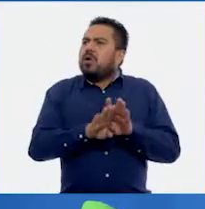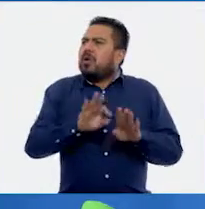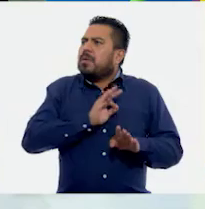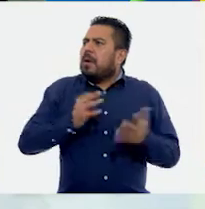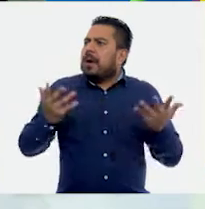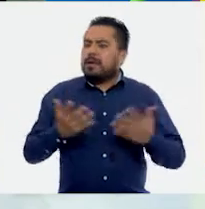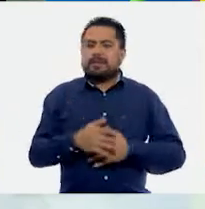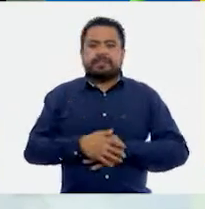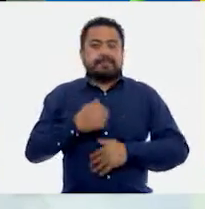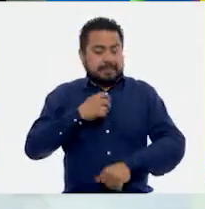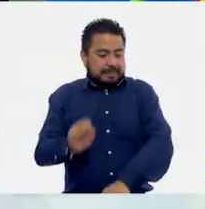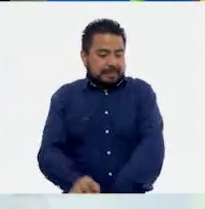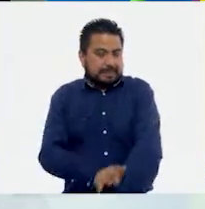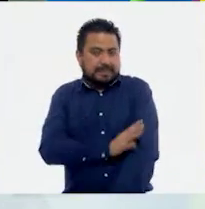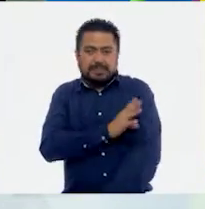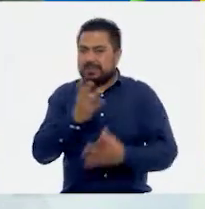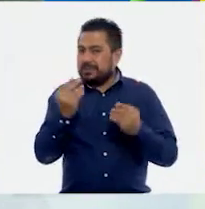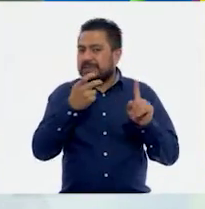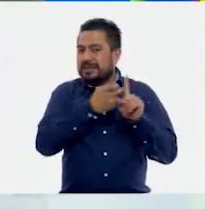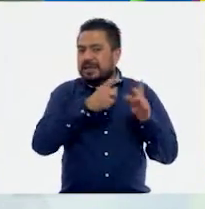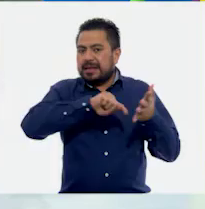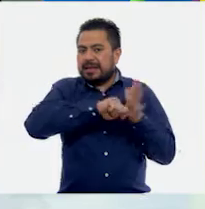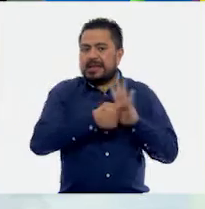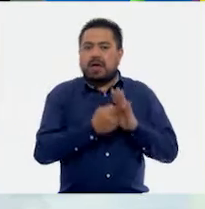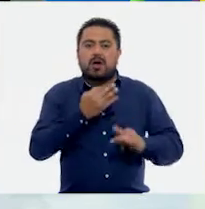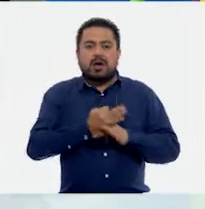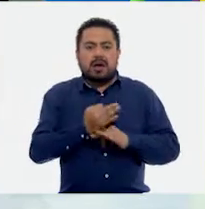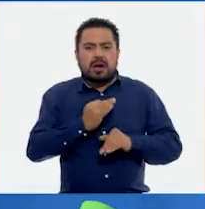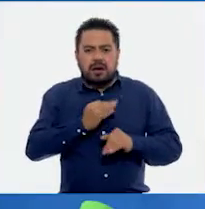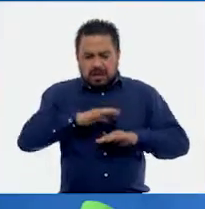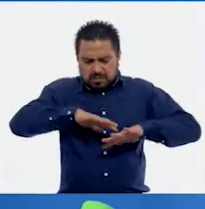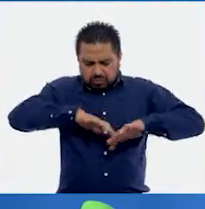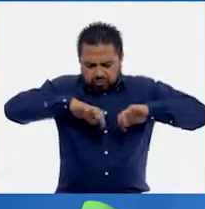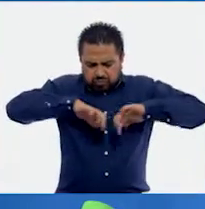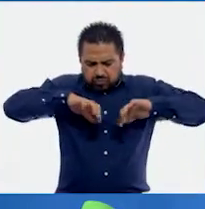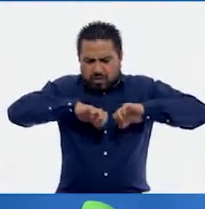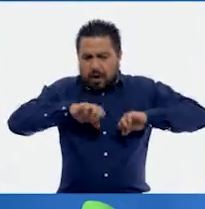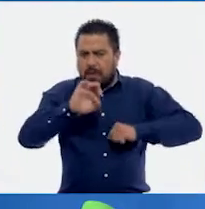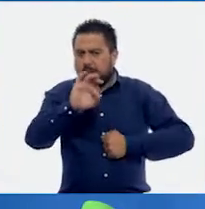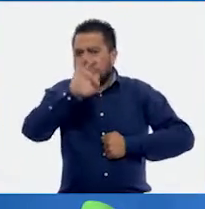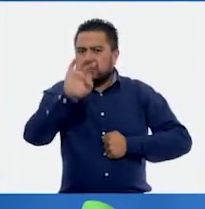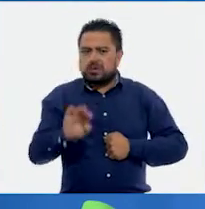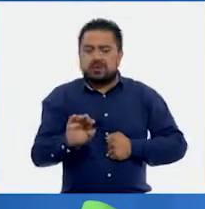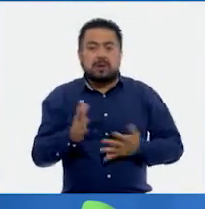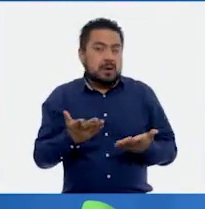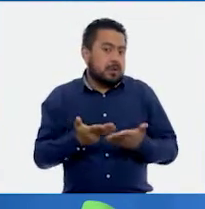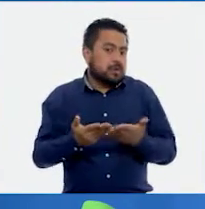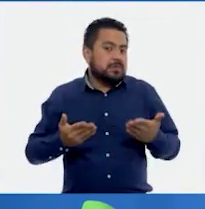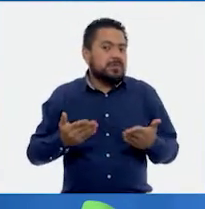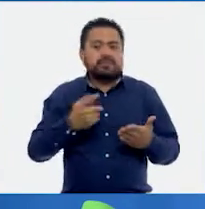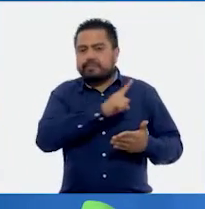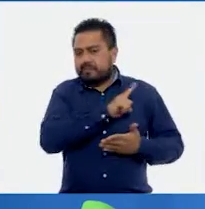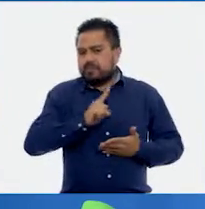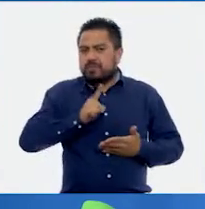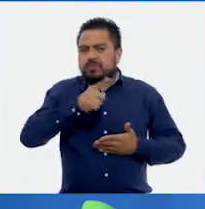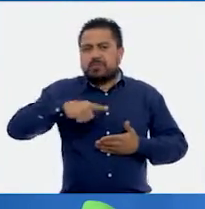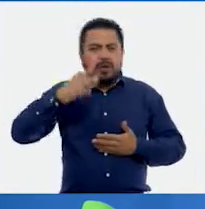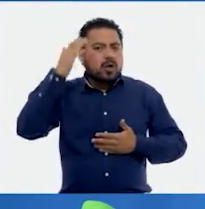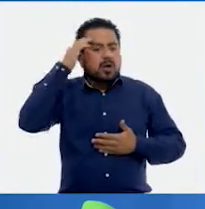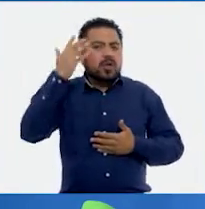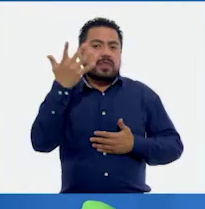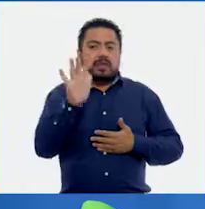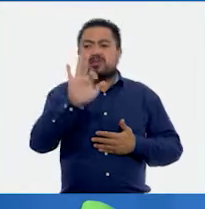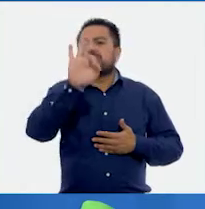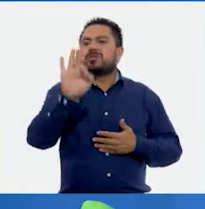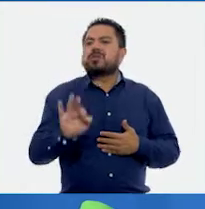Pues me emociona mucho esta técnica que tenemos de ir descomponiendo los porcentajes. Entonces, tendríamos que conocer el